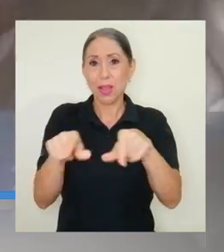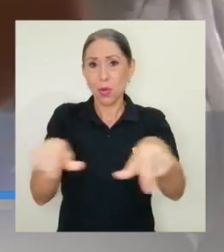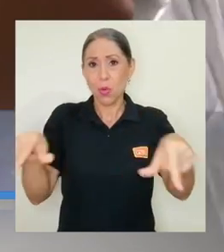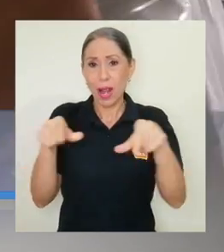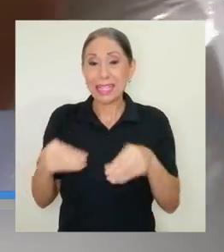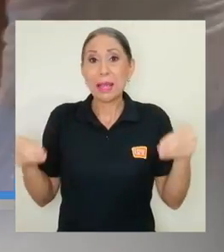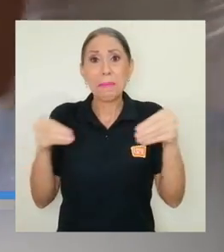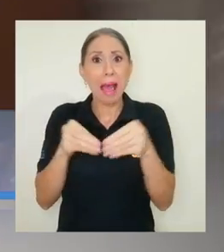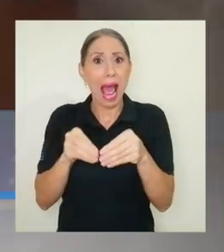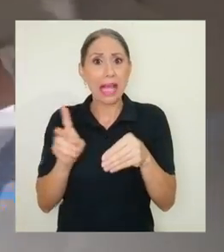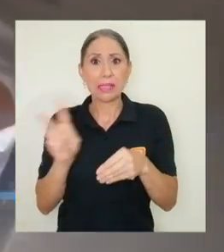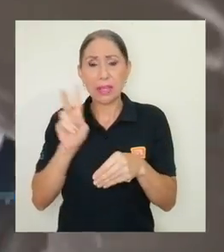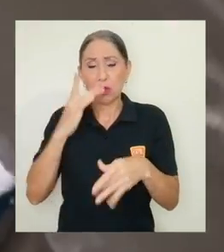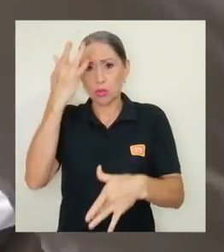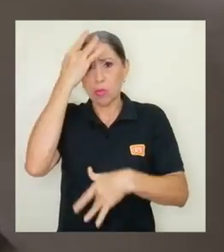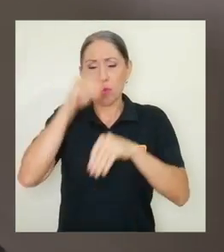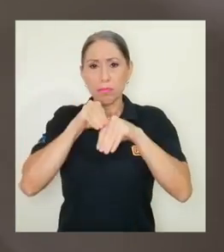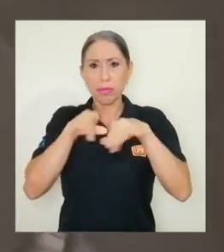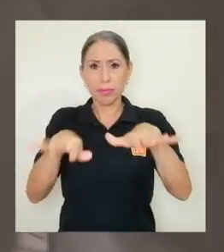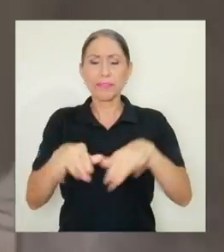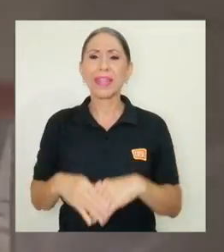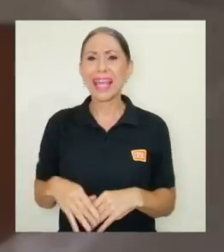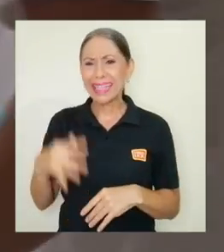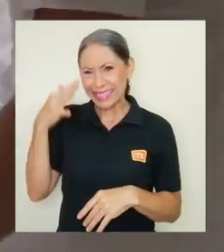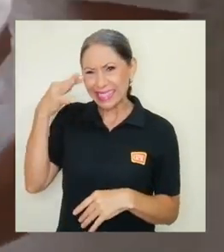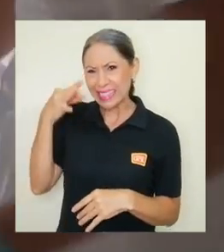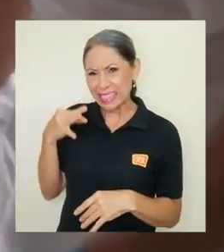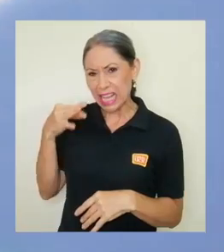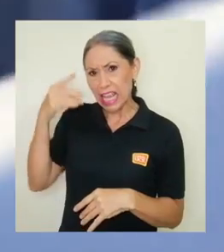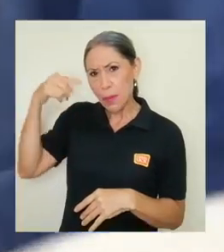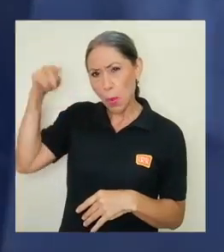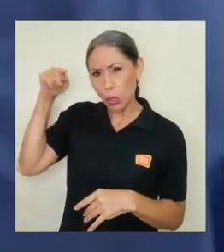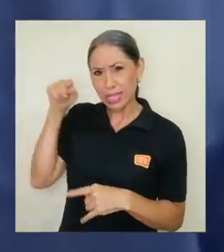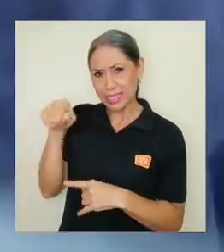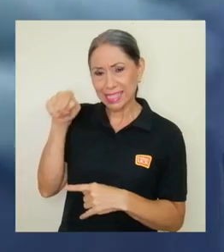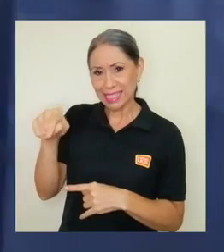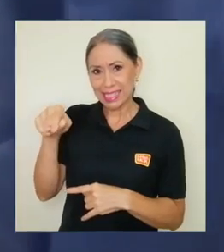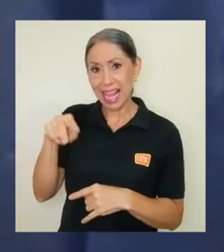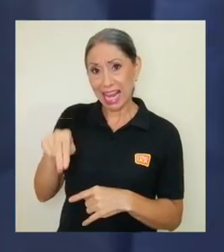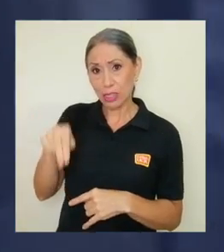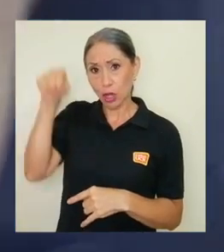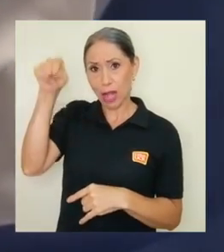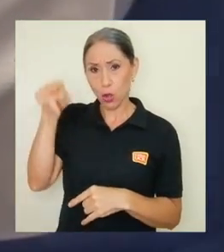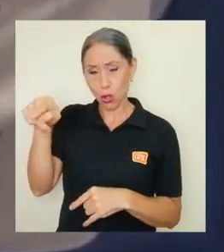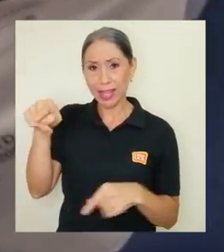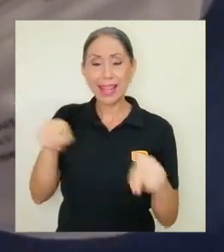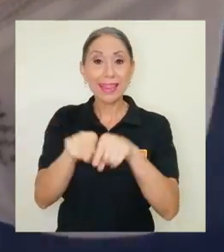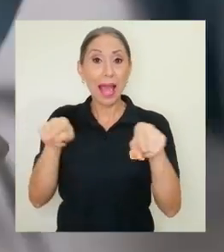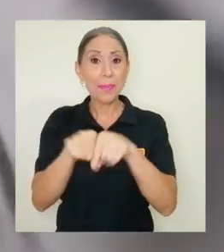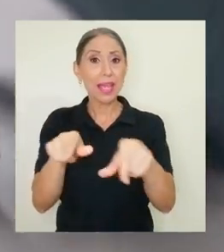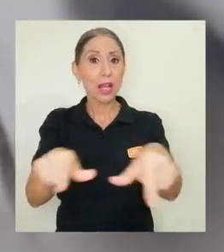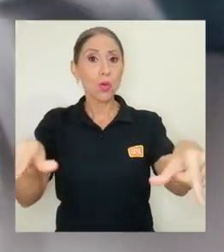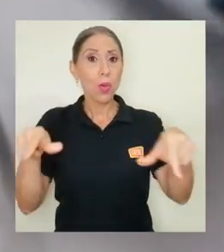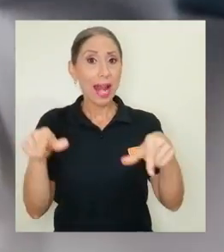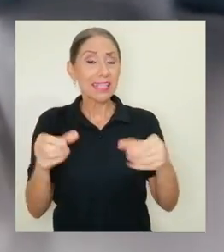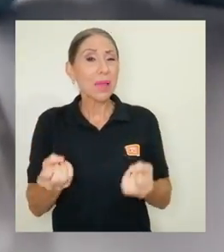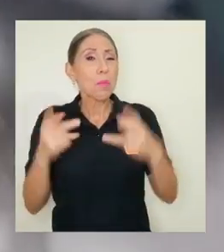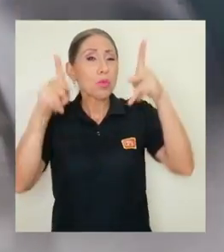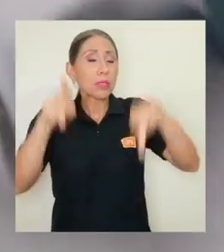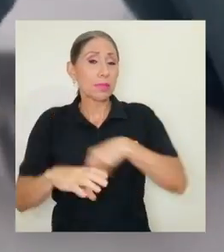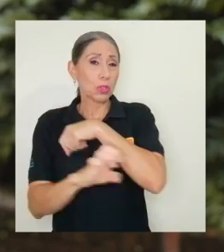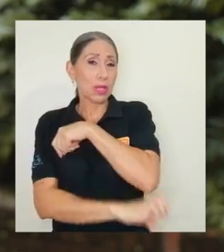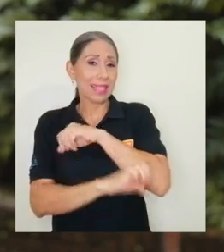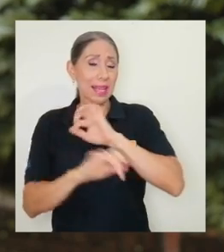una mayor incidencia del virus. Existe la hipótesis, particularmente en la zona norte y en lugares de alta proporción de